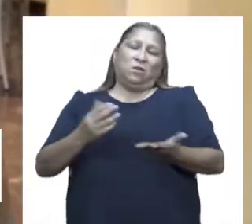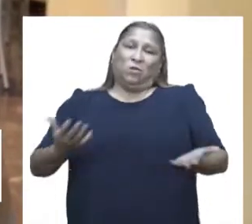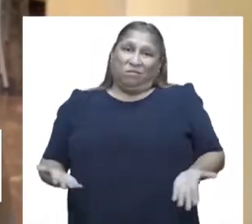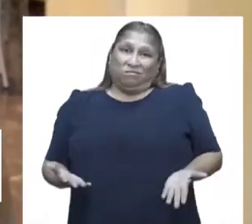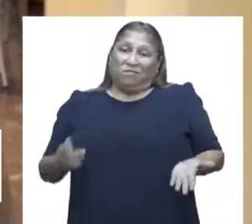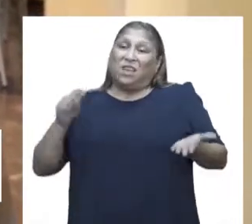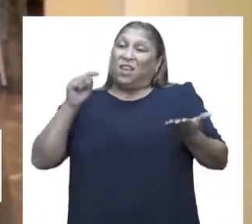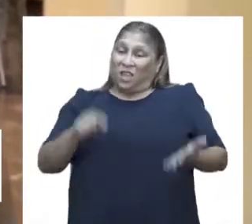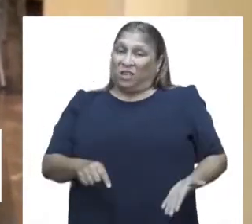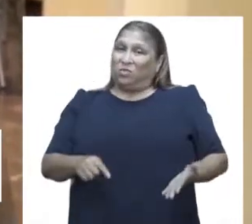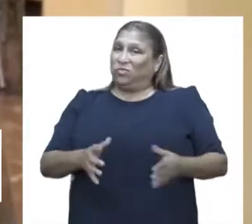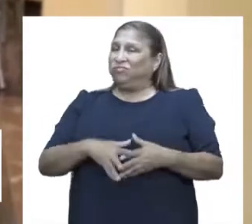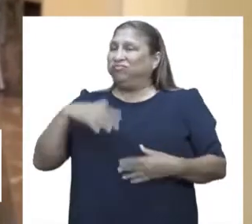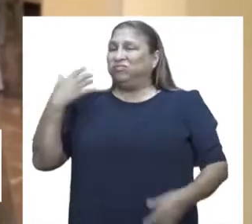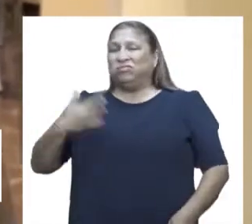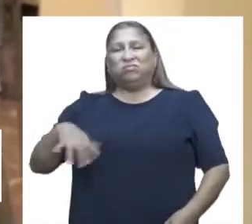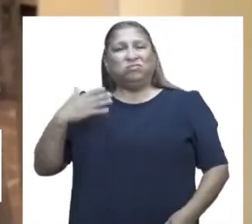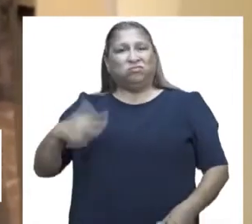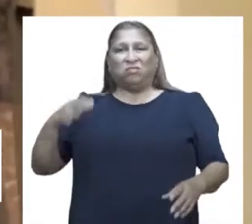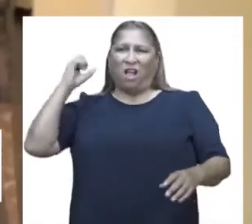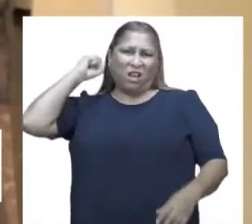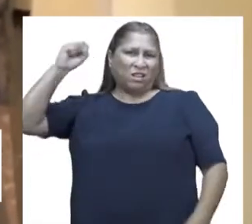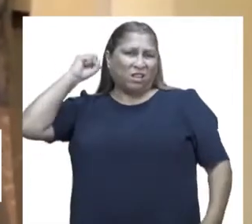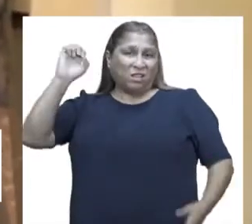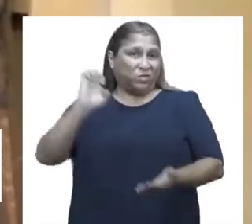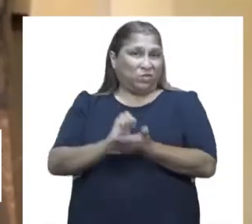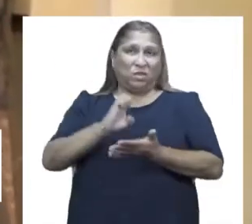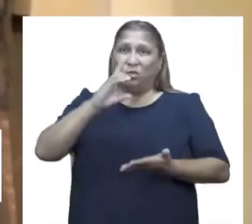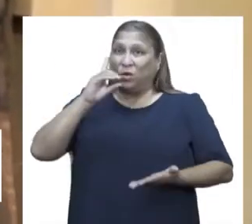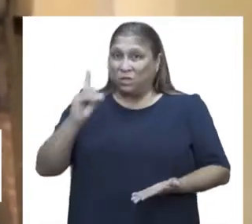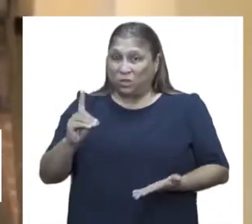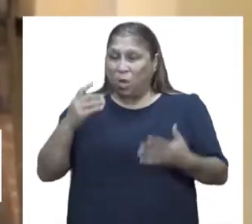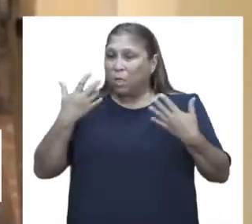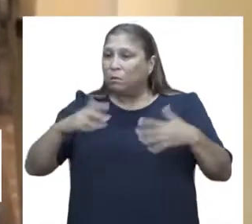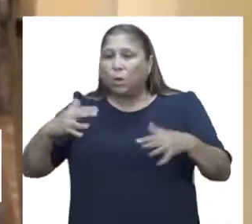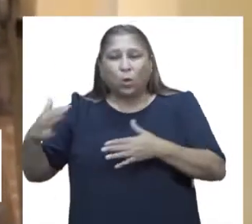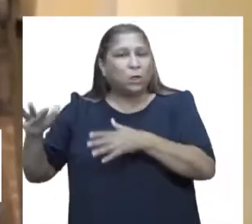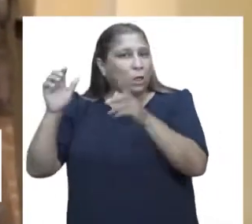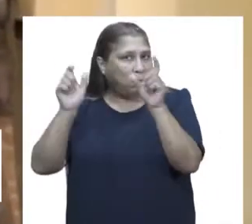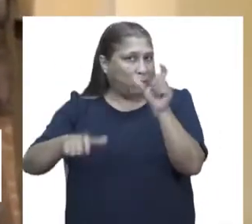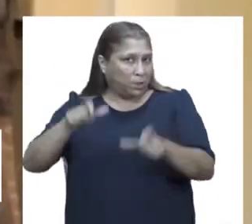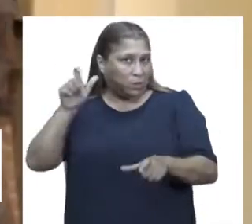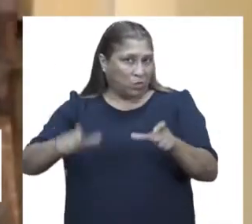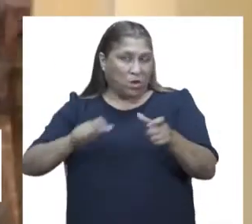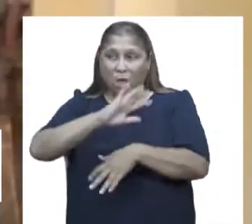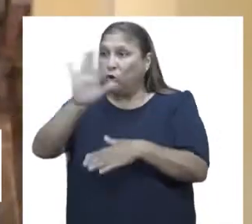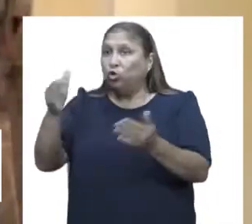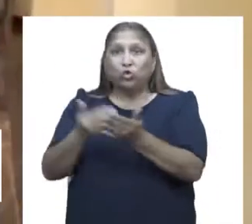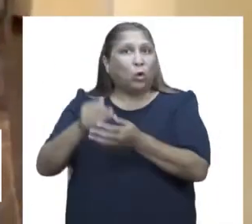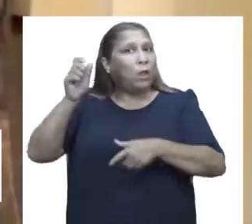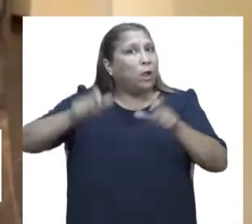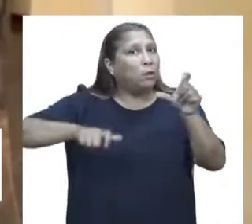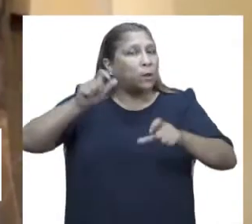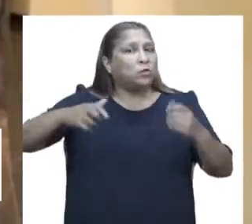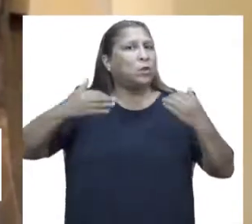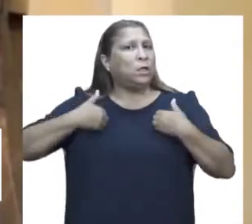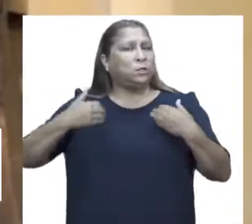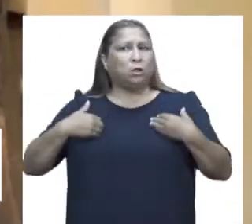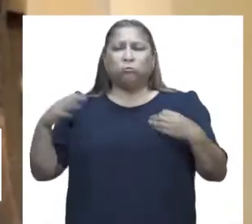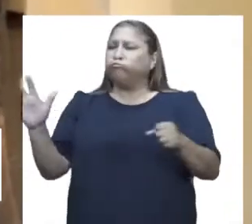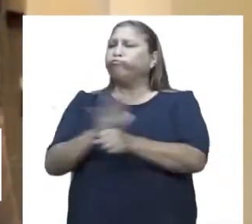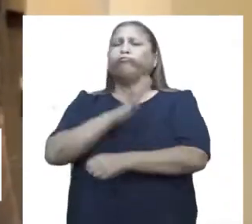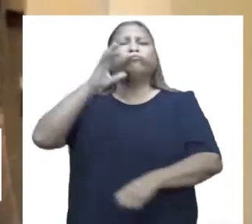Eso es una grave violación al derecho a la educación de cualquier persona. Todas las personas tienen total